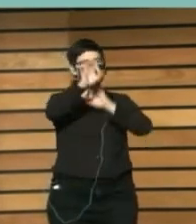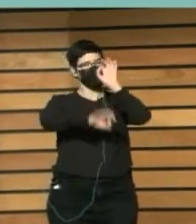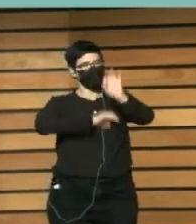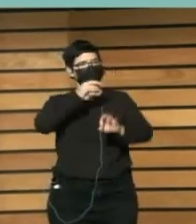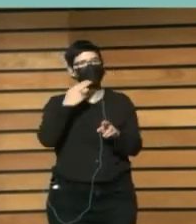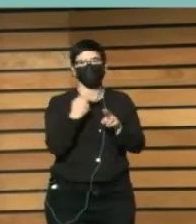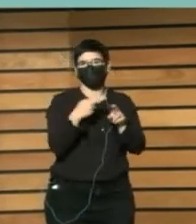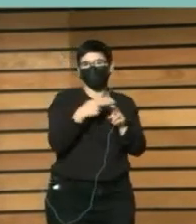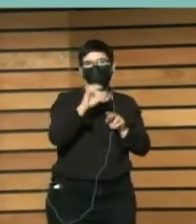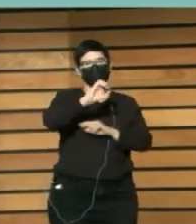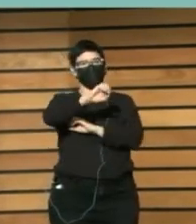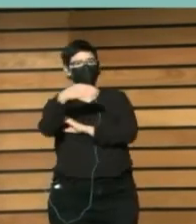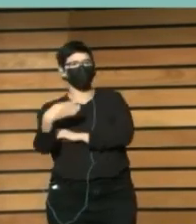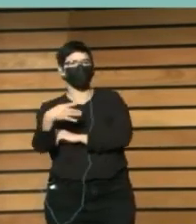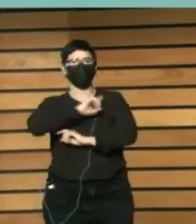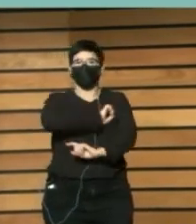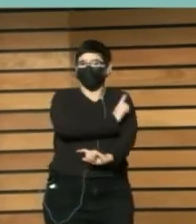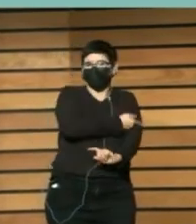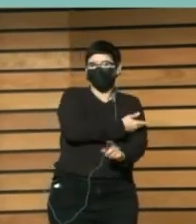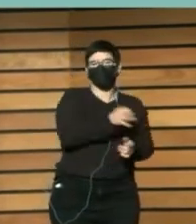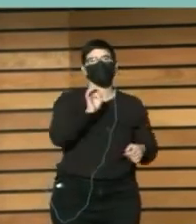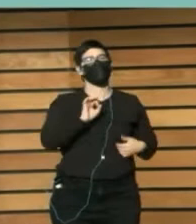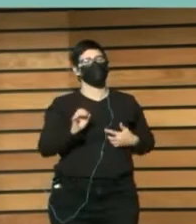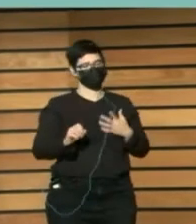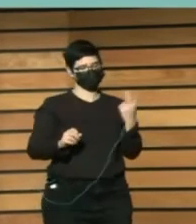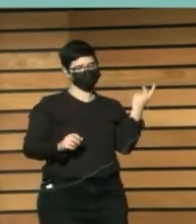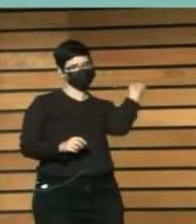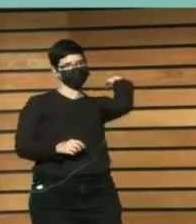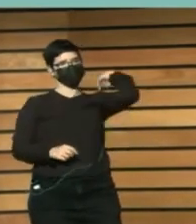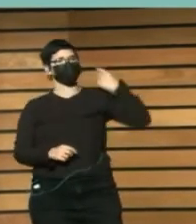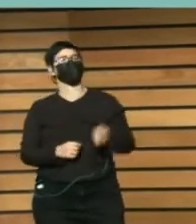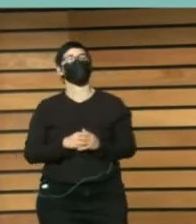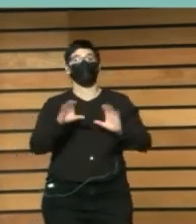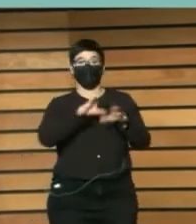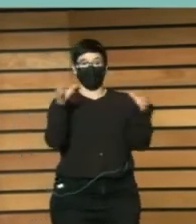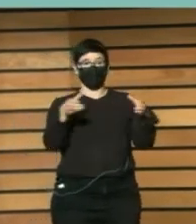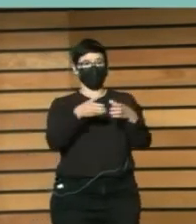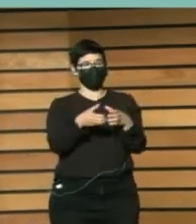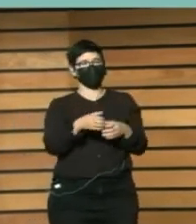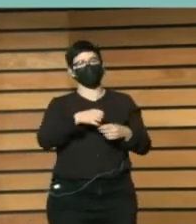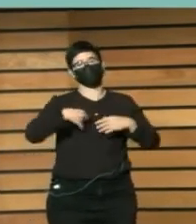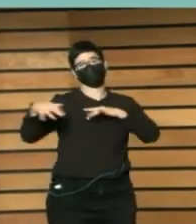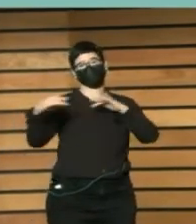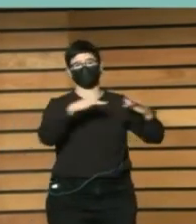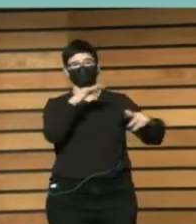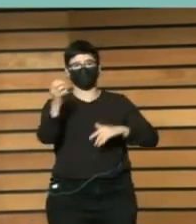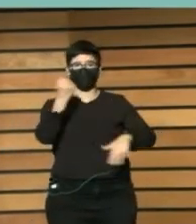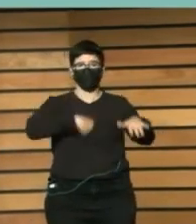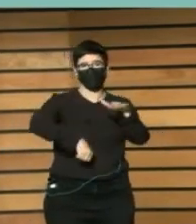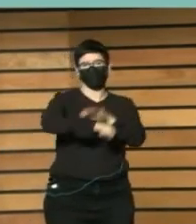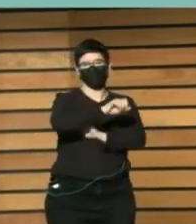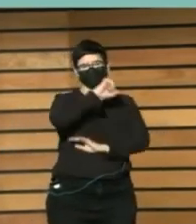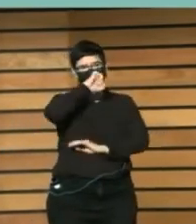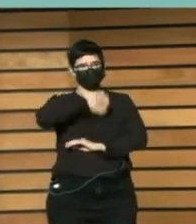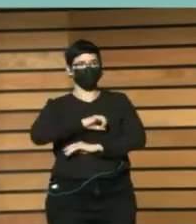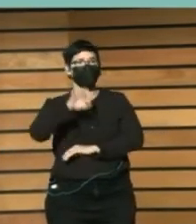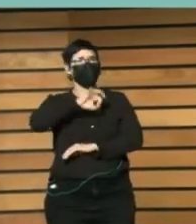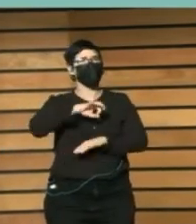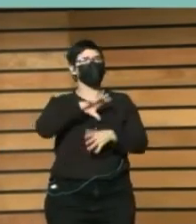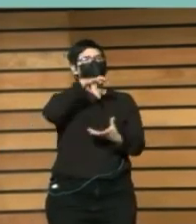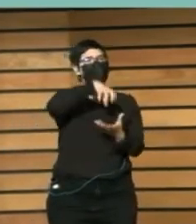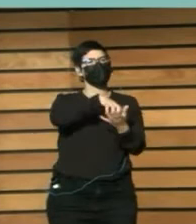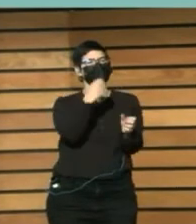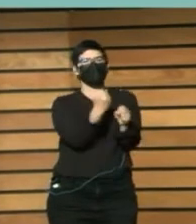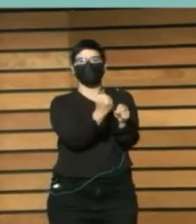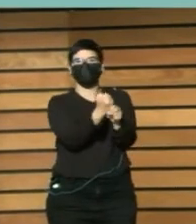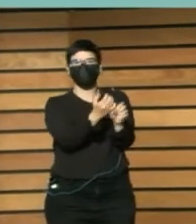club De deportes O nuestro Equipo De fútbol Preferido O nuestro lugar De trabajo Serían lugares